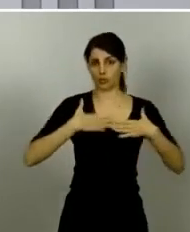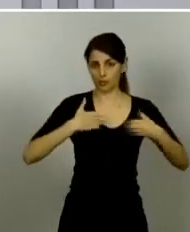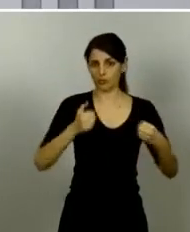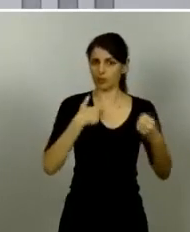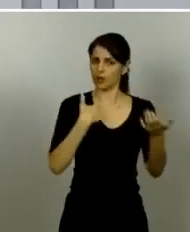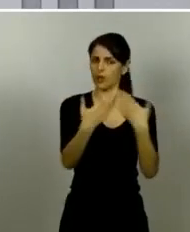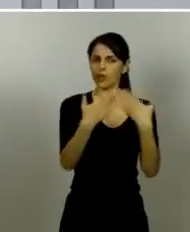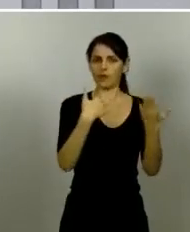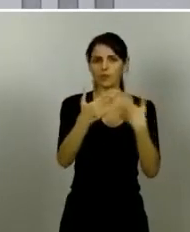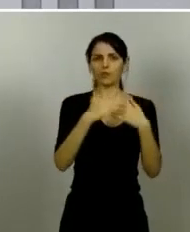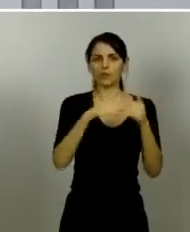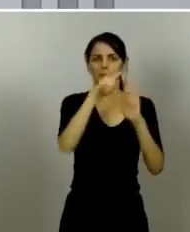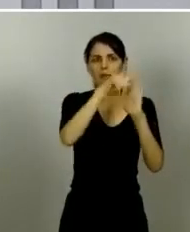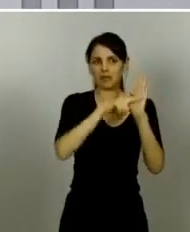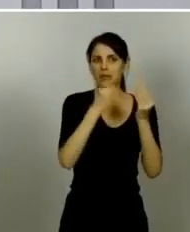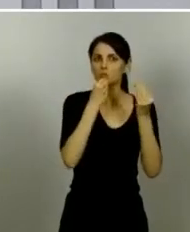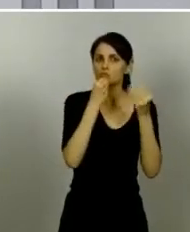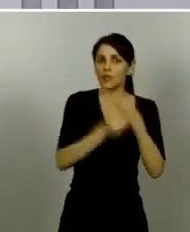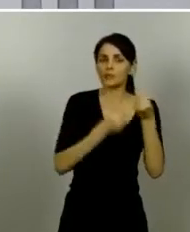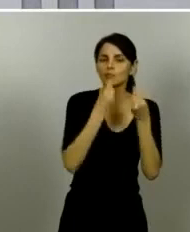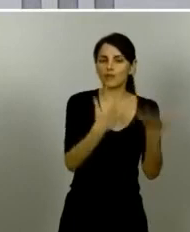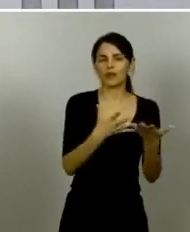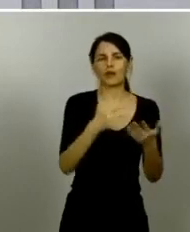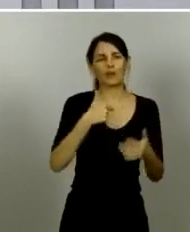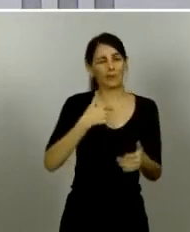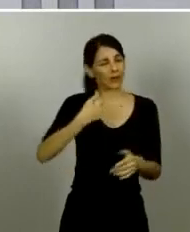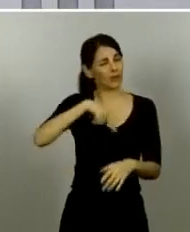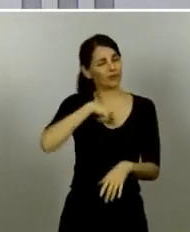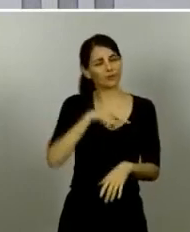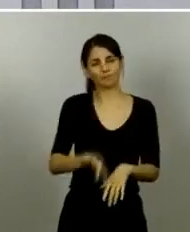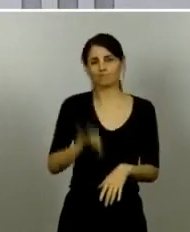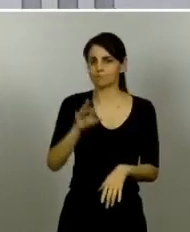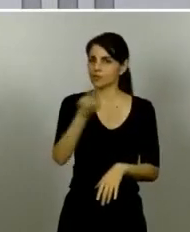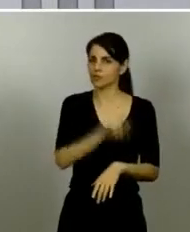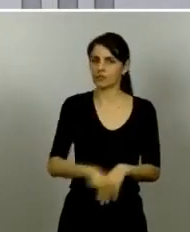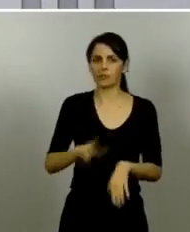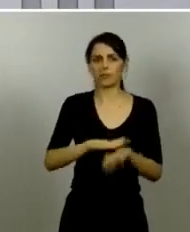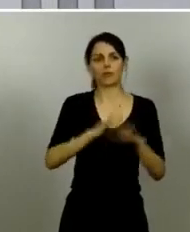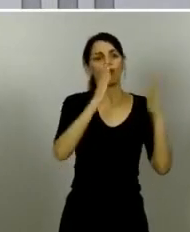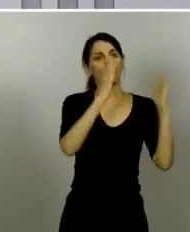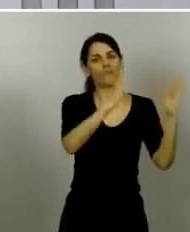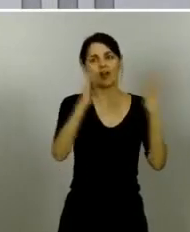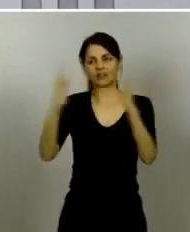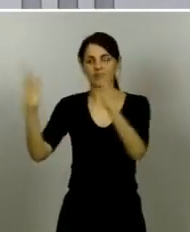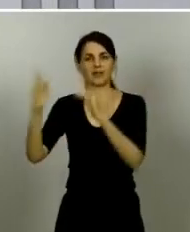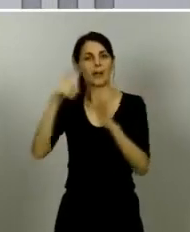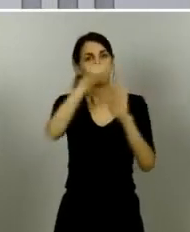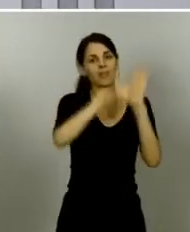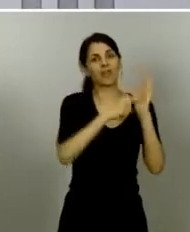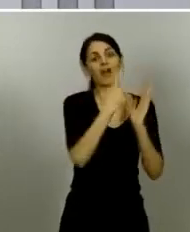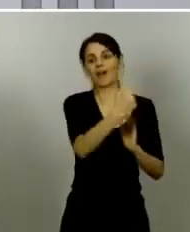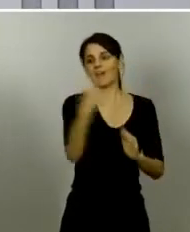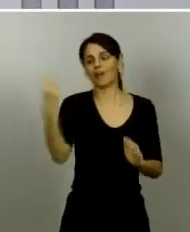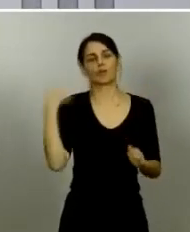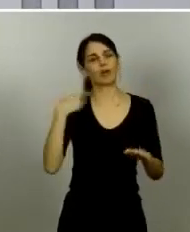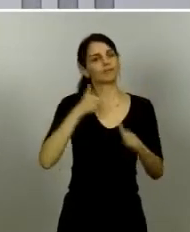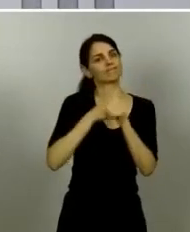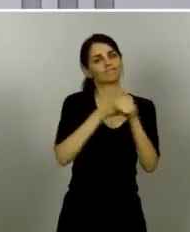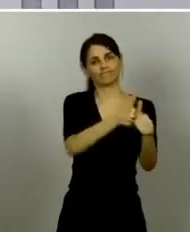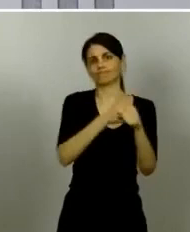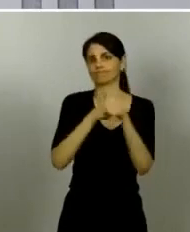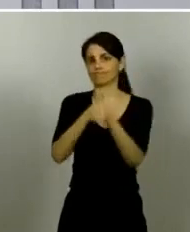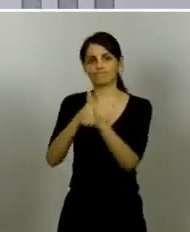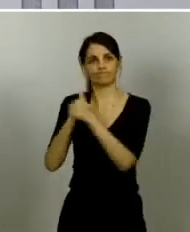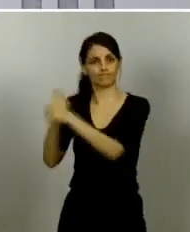partidarios de mantenernos con aquellas medidas que insisto están permitidas ahora mismo en la Comunidad de Madrid por tanto no tenemos previsto acceder a estas medidas de